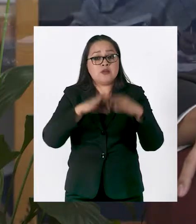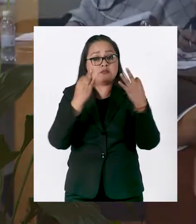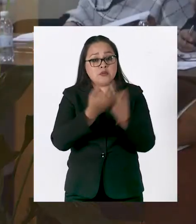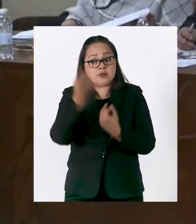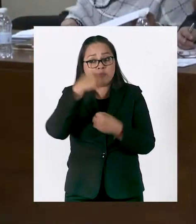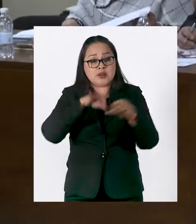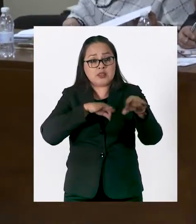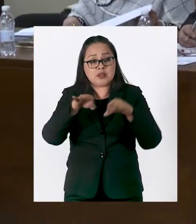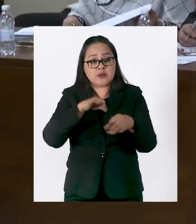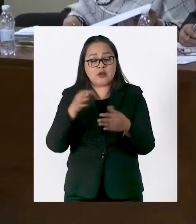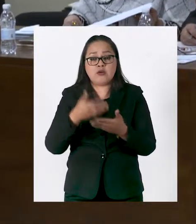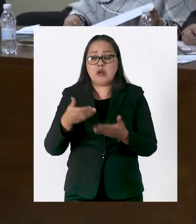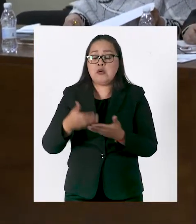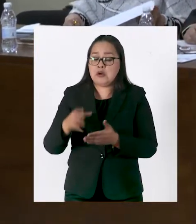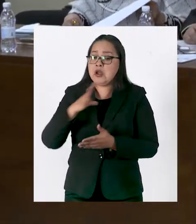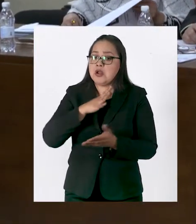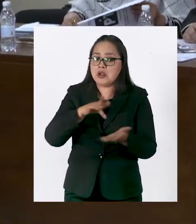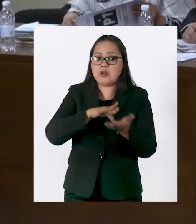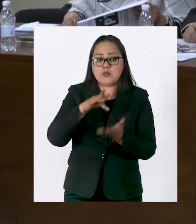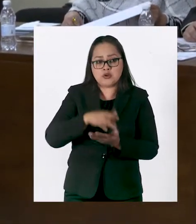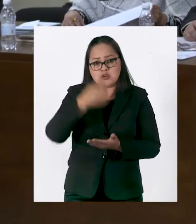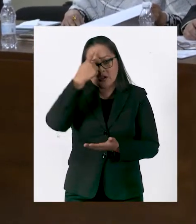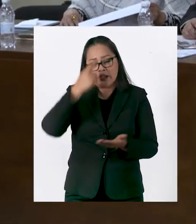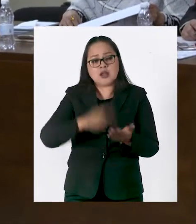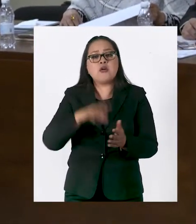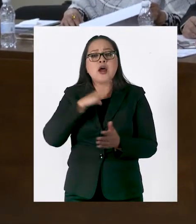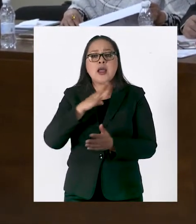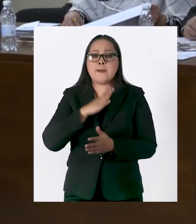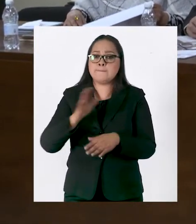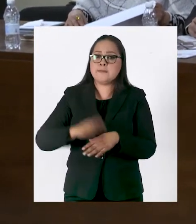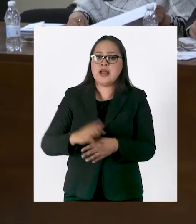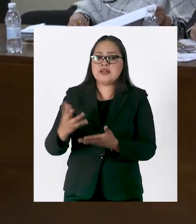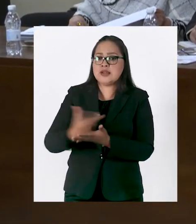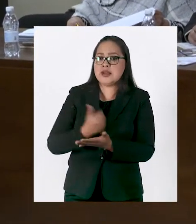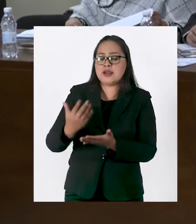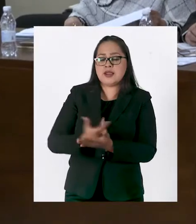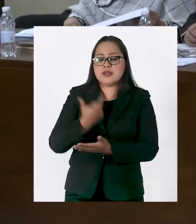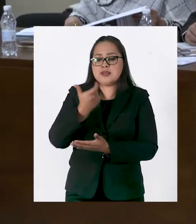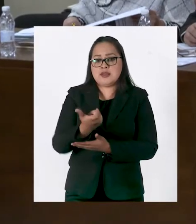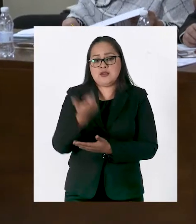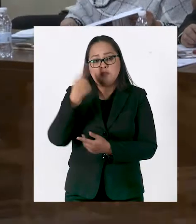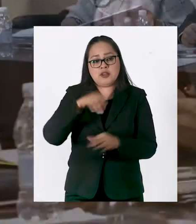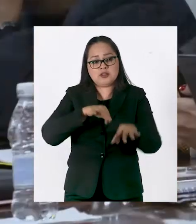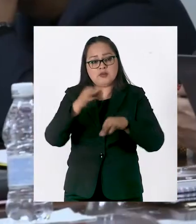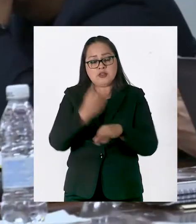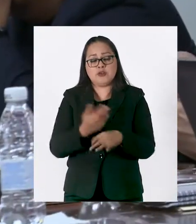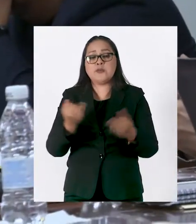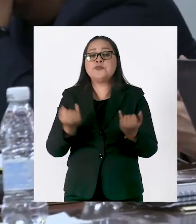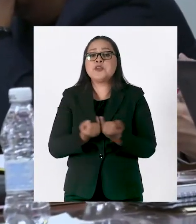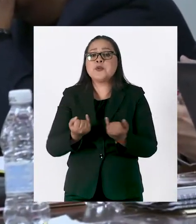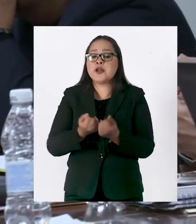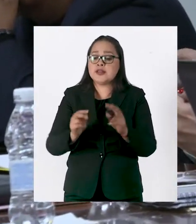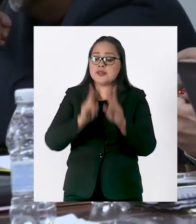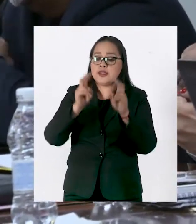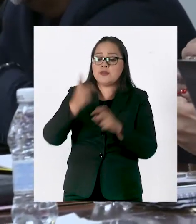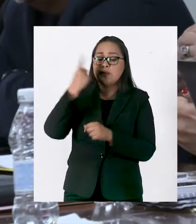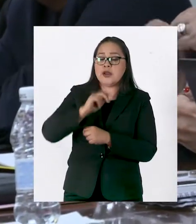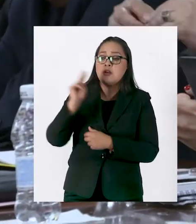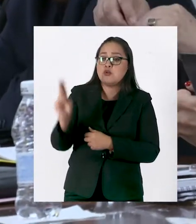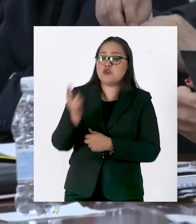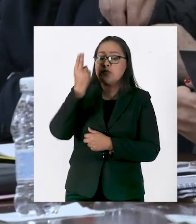trabajo y no tenemos la menor duda que va a crecer el ingreso de esos trabajadores. En el tema de educación superior